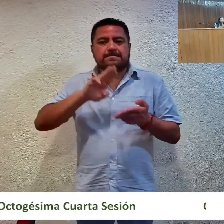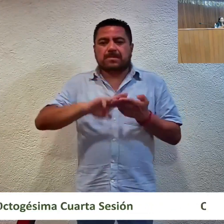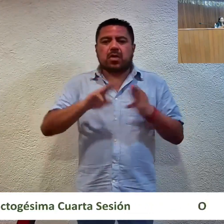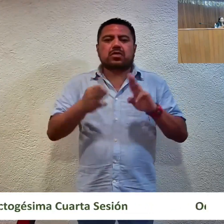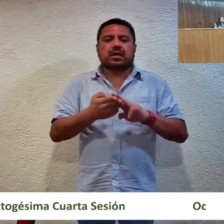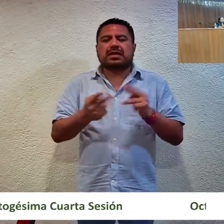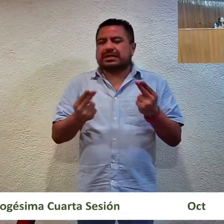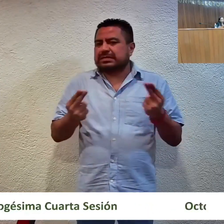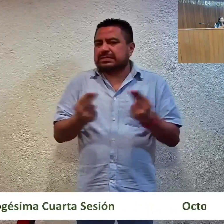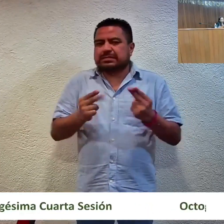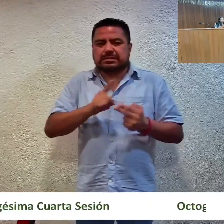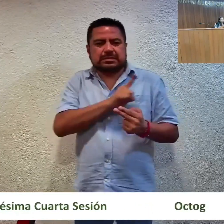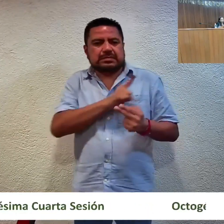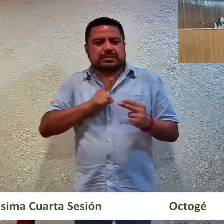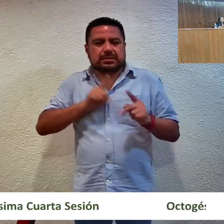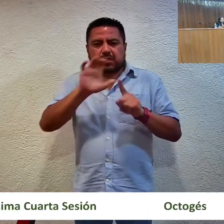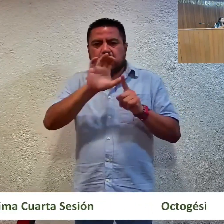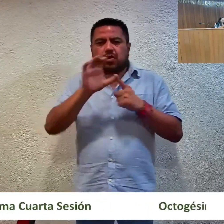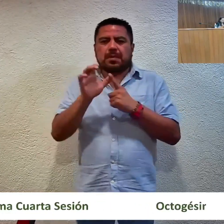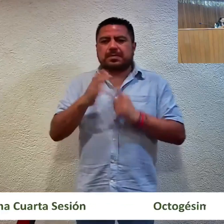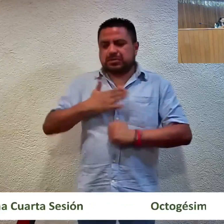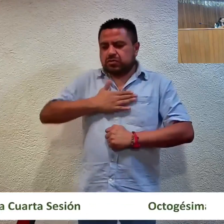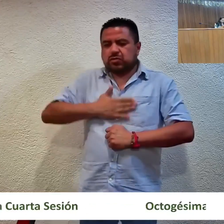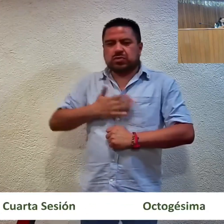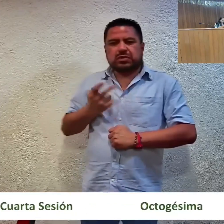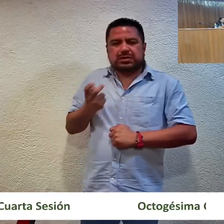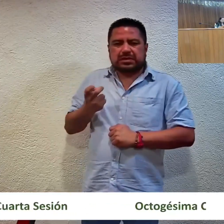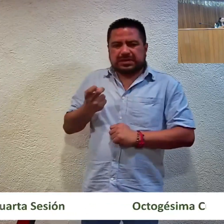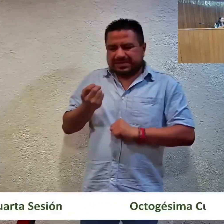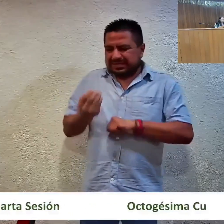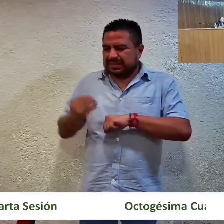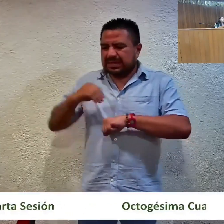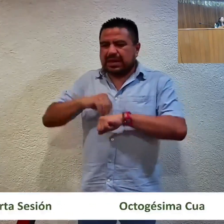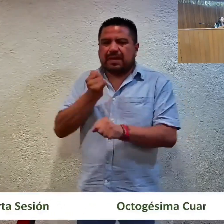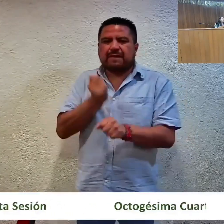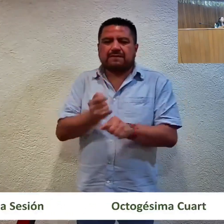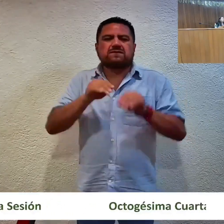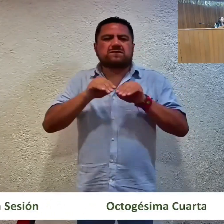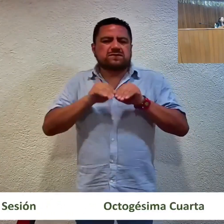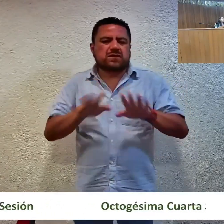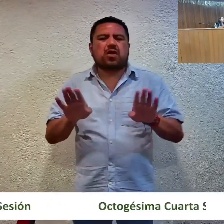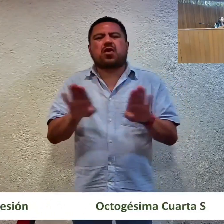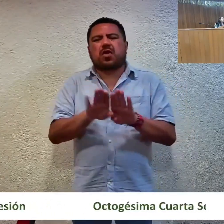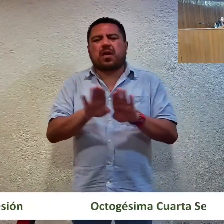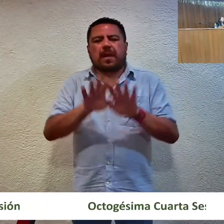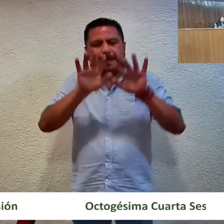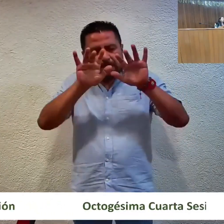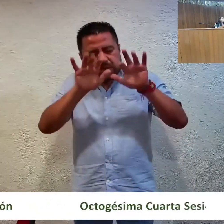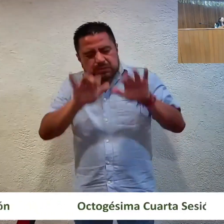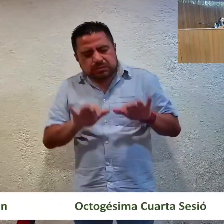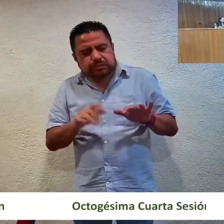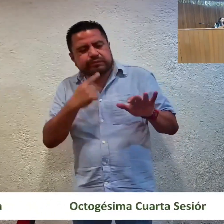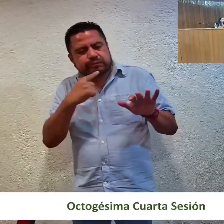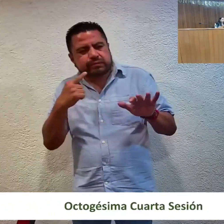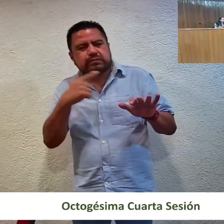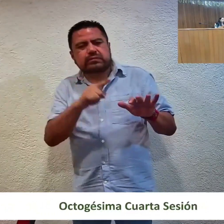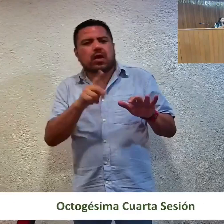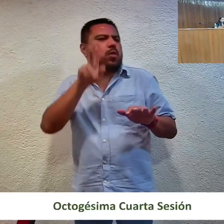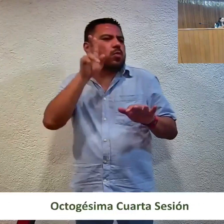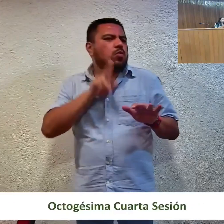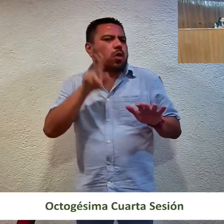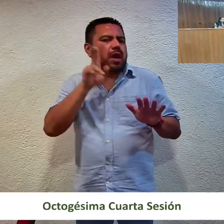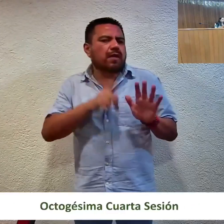era necesario que la Comisión de Justicia, a partir de sus fuentes de información, como son el escrito de demanda, las pruebas